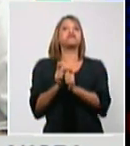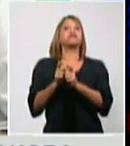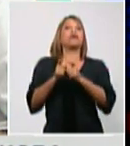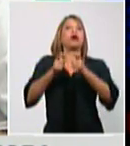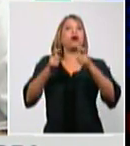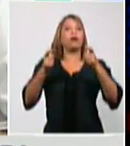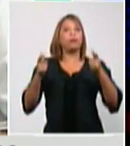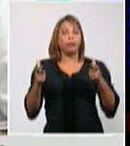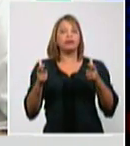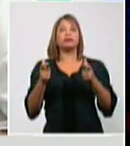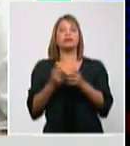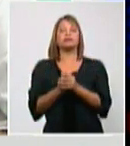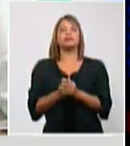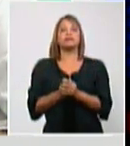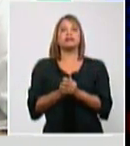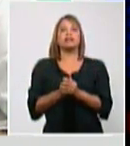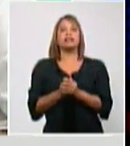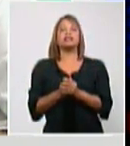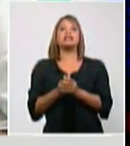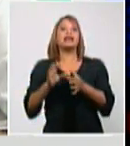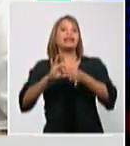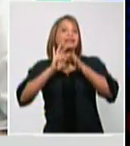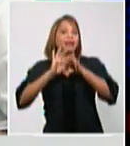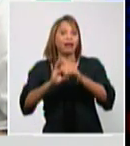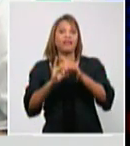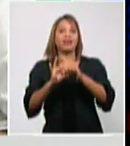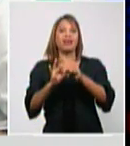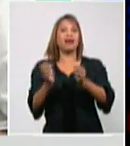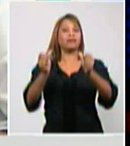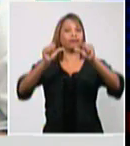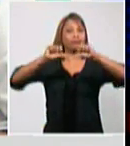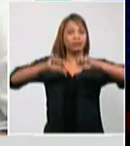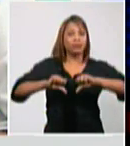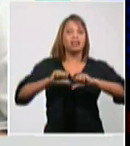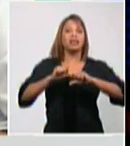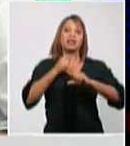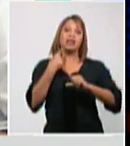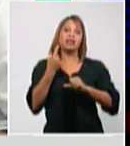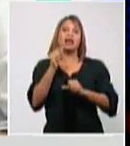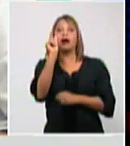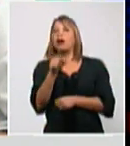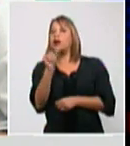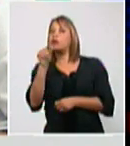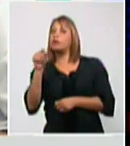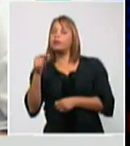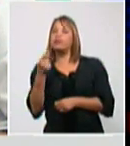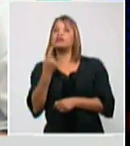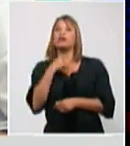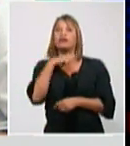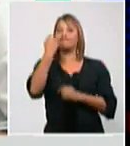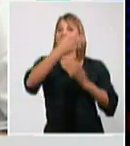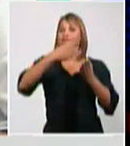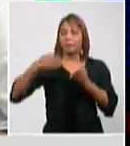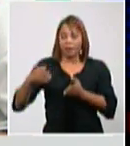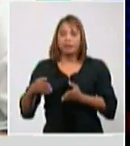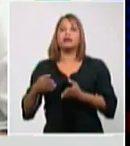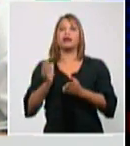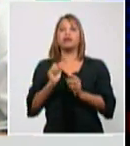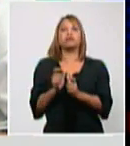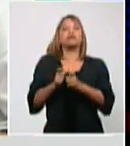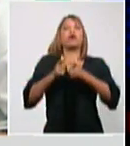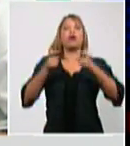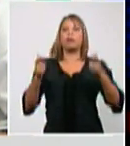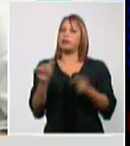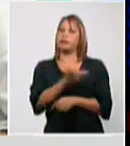de estados críticos y de lamentablemente fallecidos, pues se incrementa también.